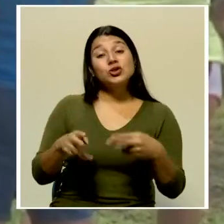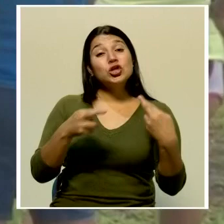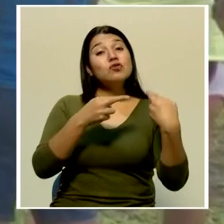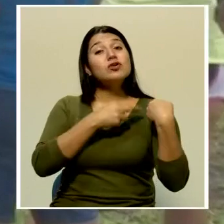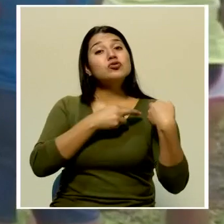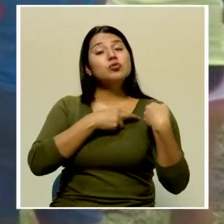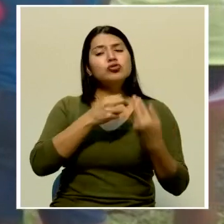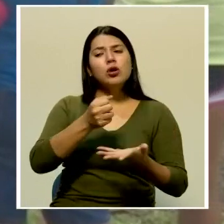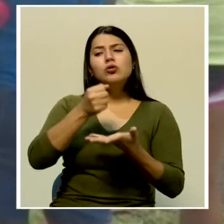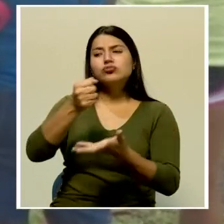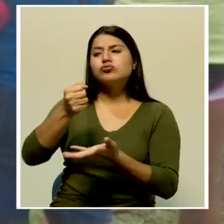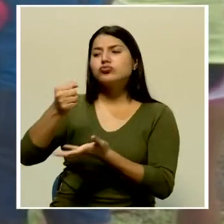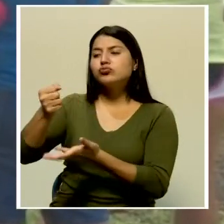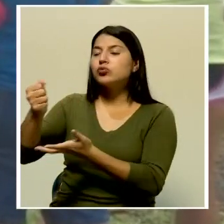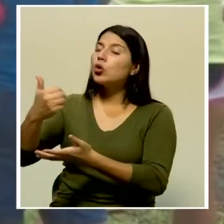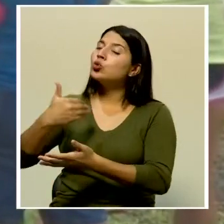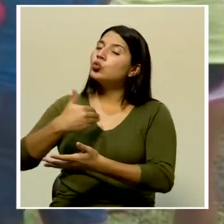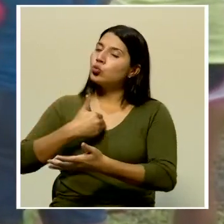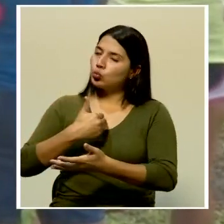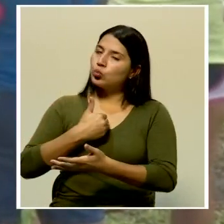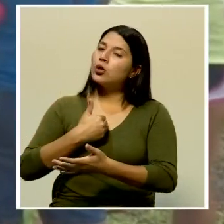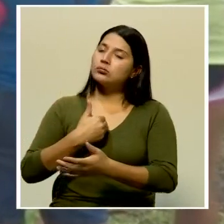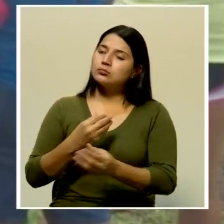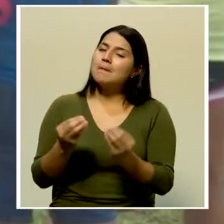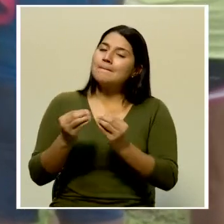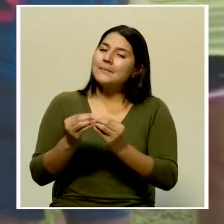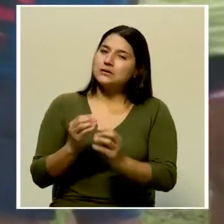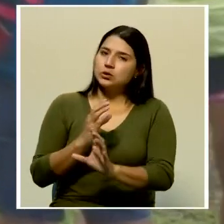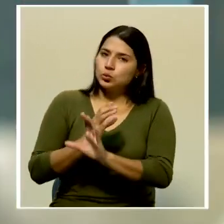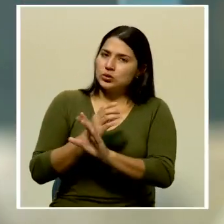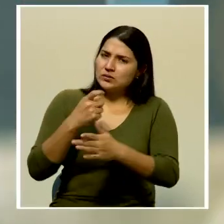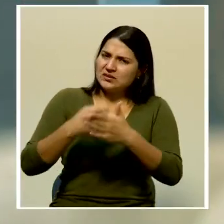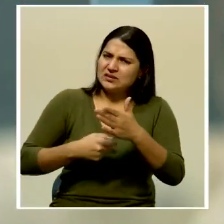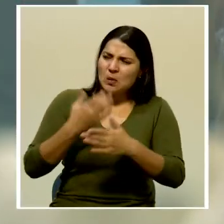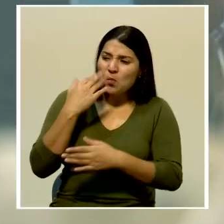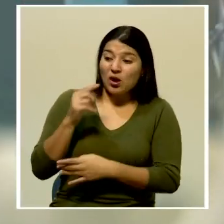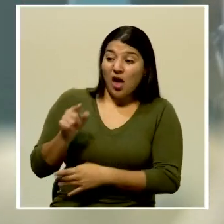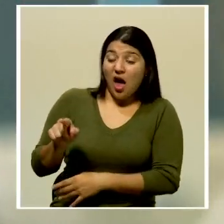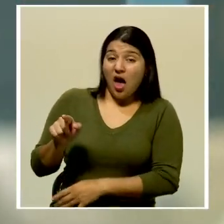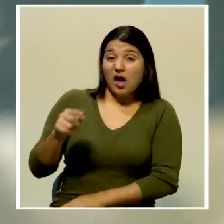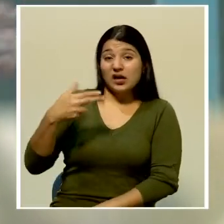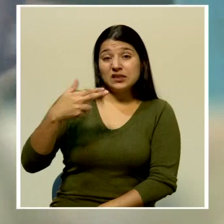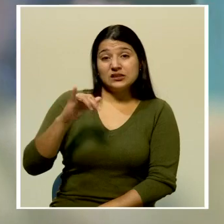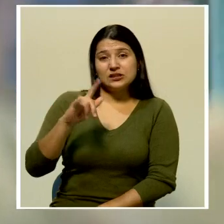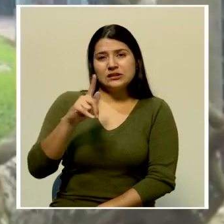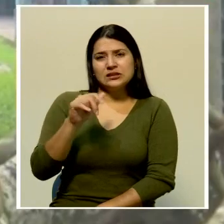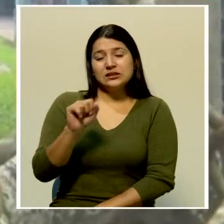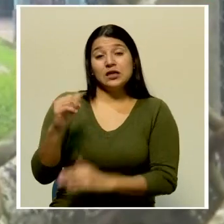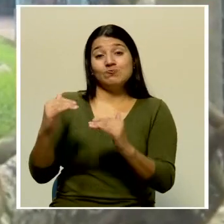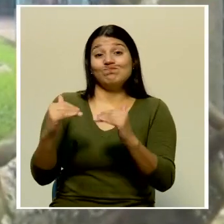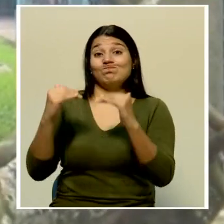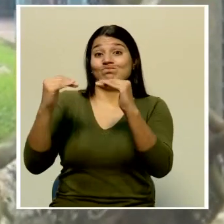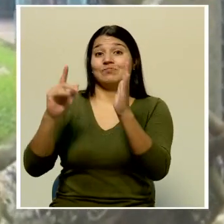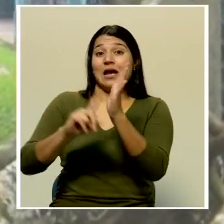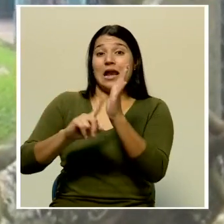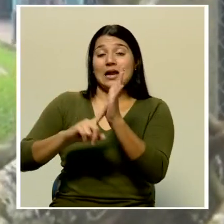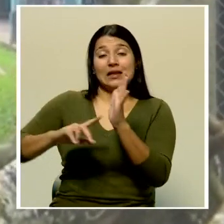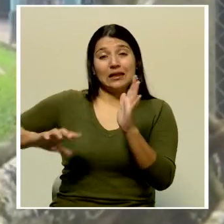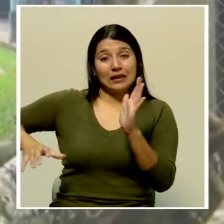repartir tuvieron que elevar las medidas sanitarias, pues el trito de los chiles es uno de los que se mantienen en alerta naranja.